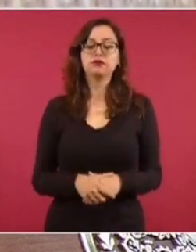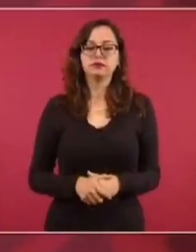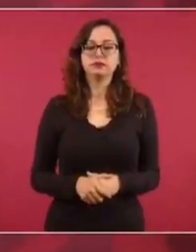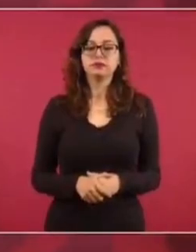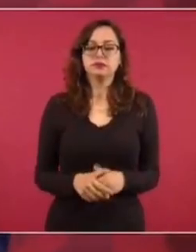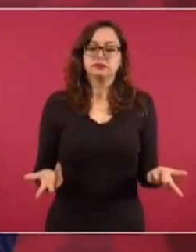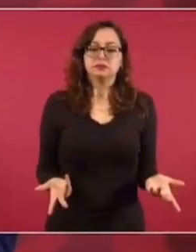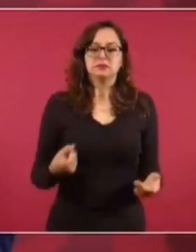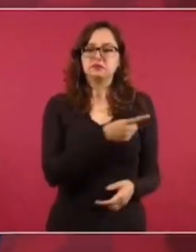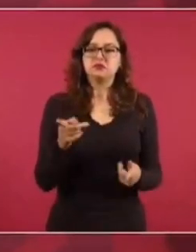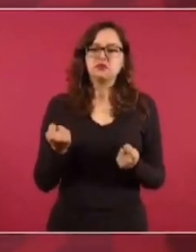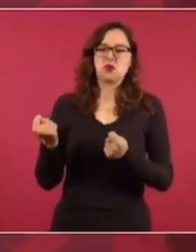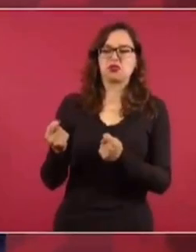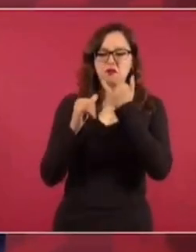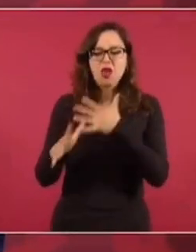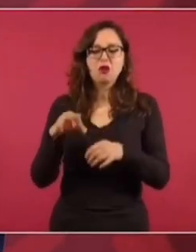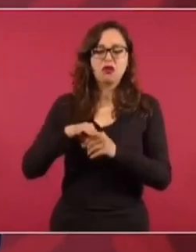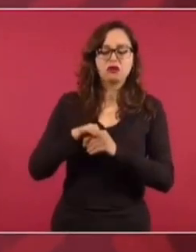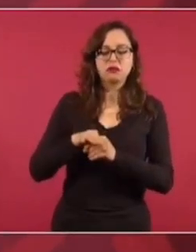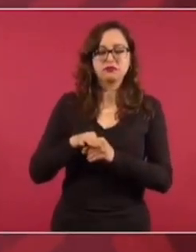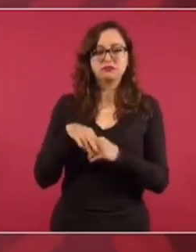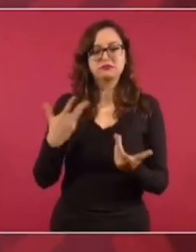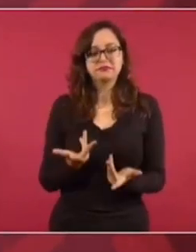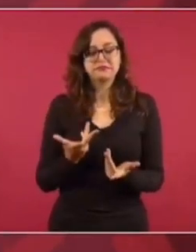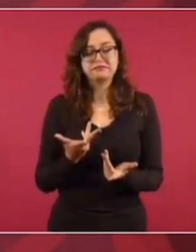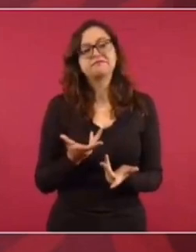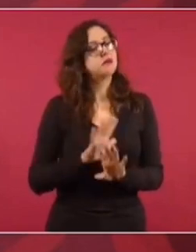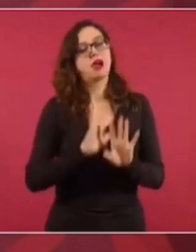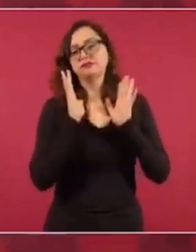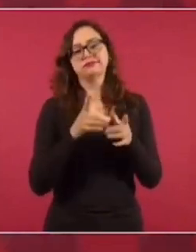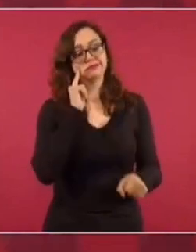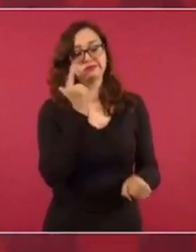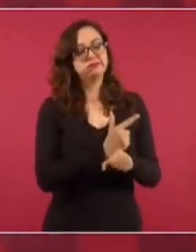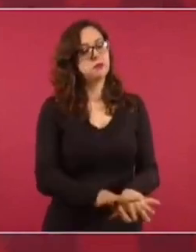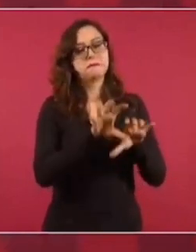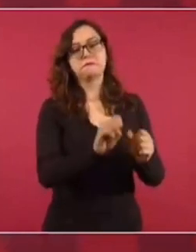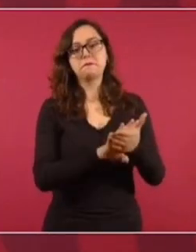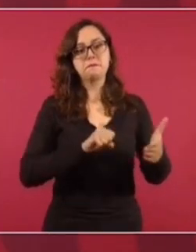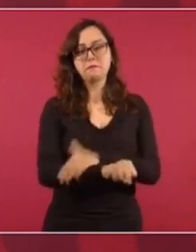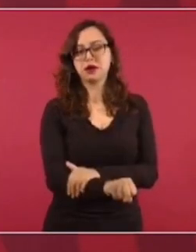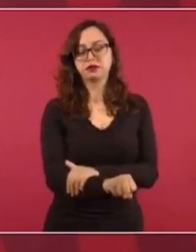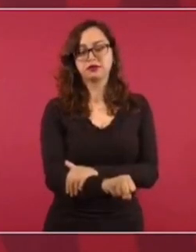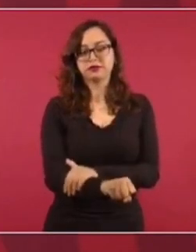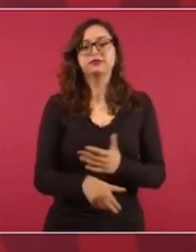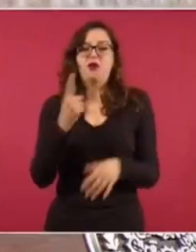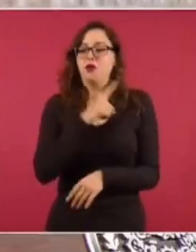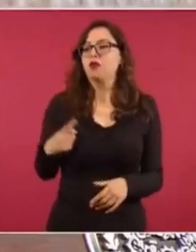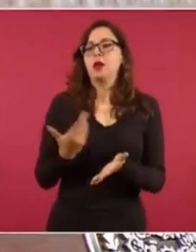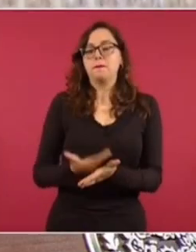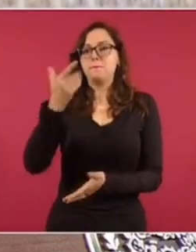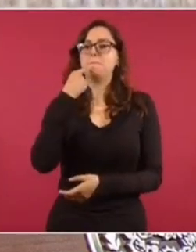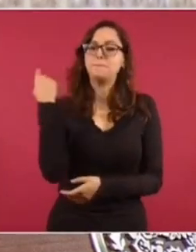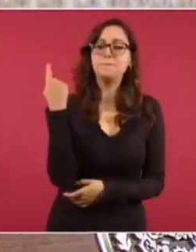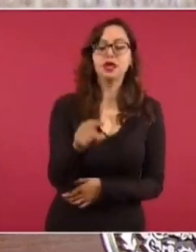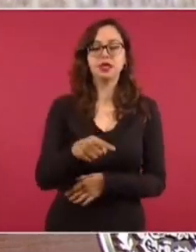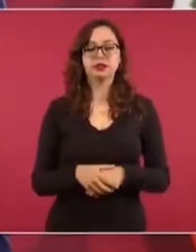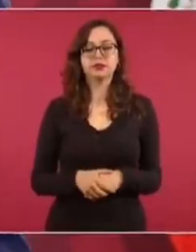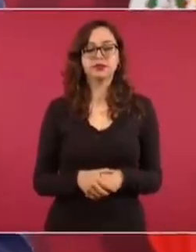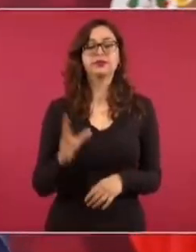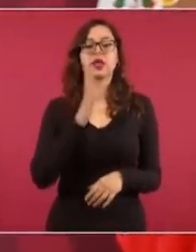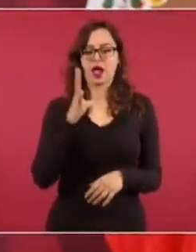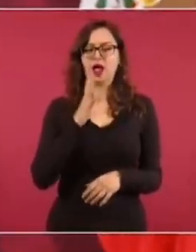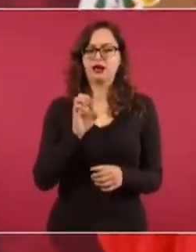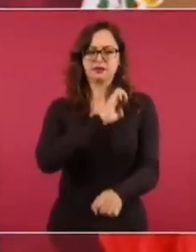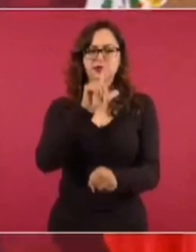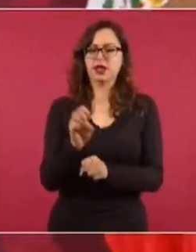Quien cometa un delito electoral y no tiene derecho a fianza. Pero desde luego hay que presentar denuncias. Existe la Fiscalía